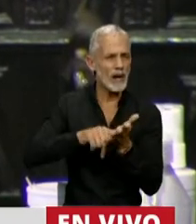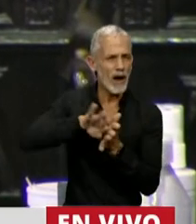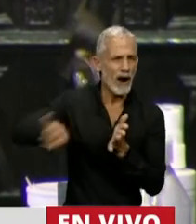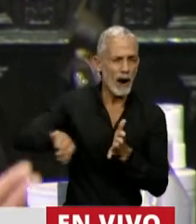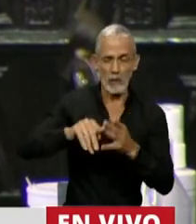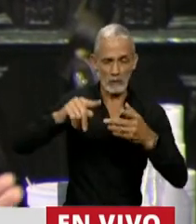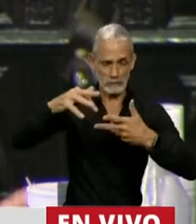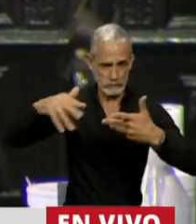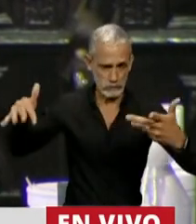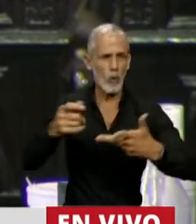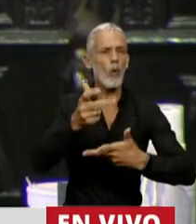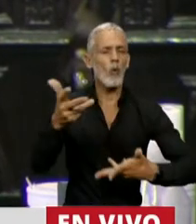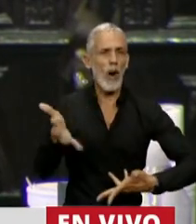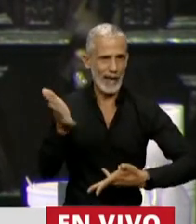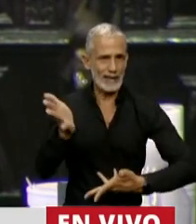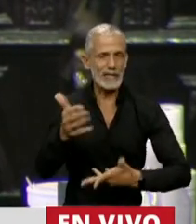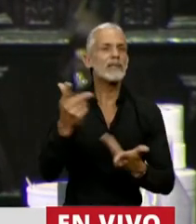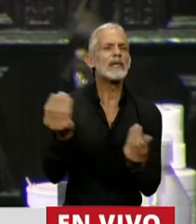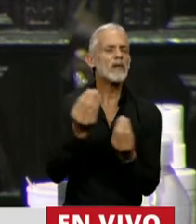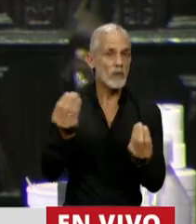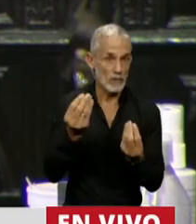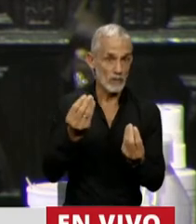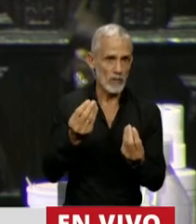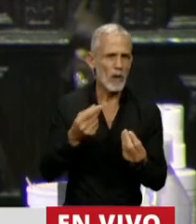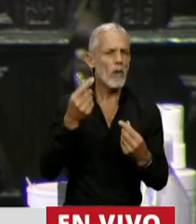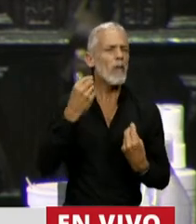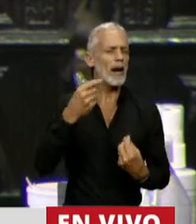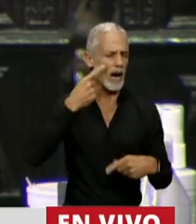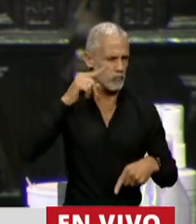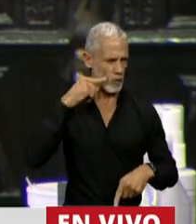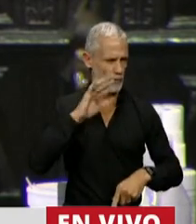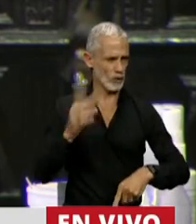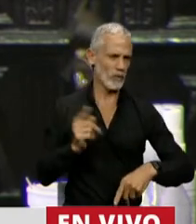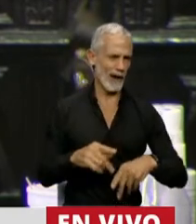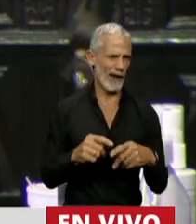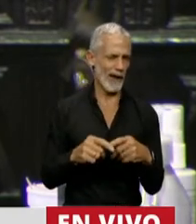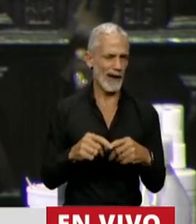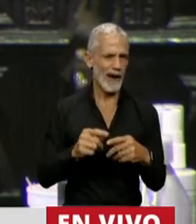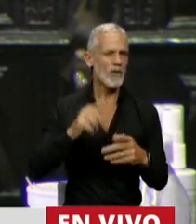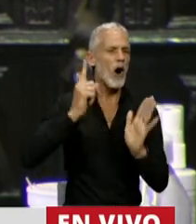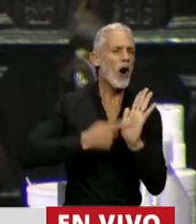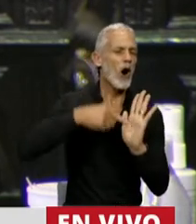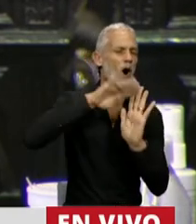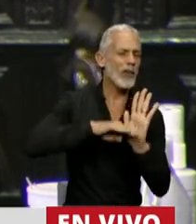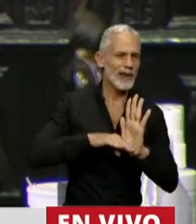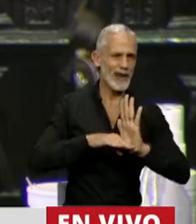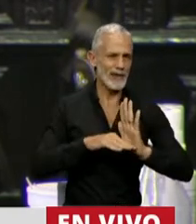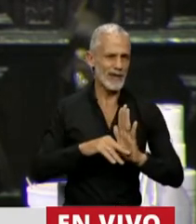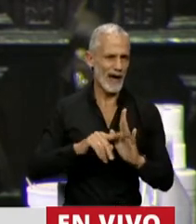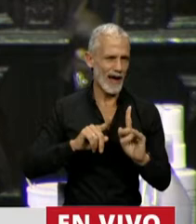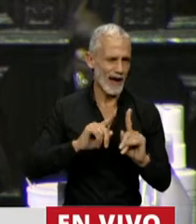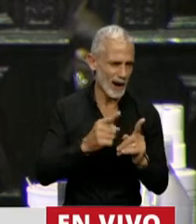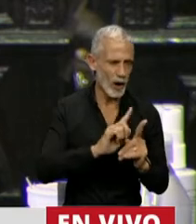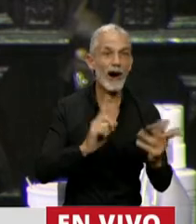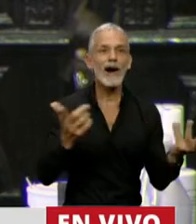tantas cuestiones de apartamiento de reglamento, lo hicieron con la intencionalidad clara que no se trate el orden del día de la fecha. Pero